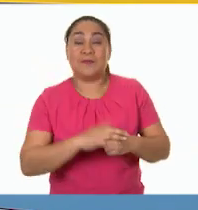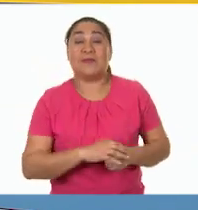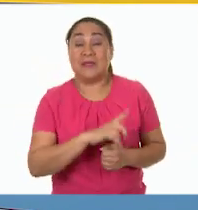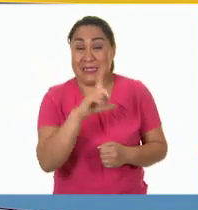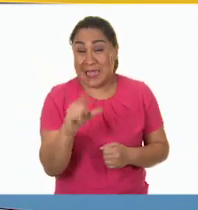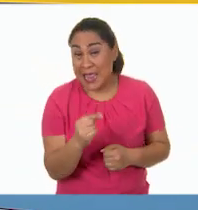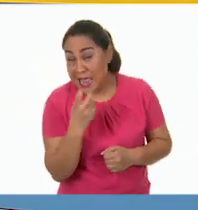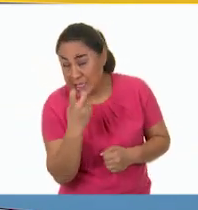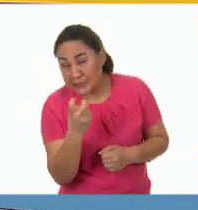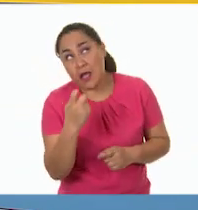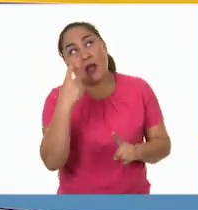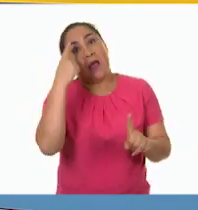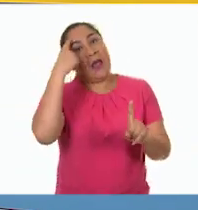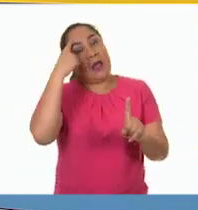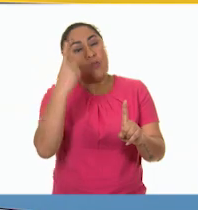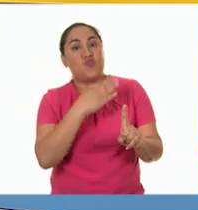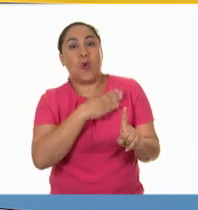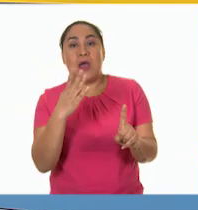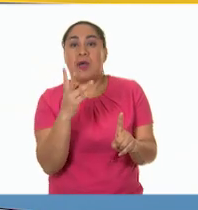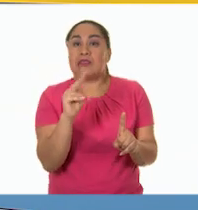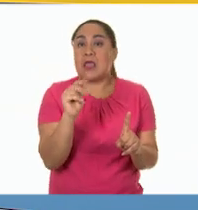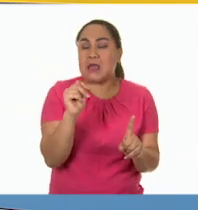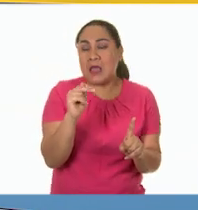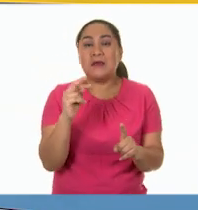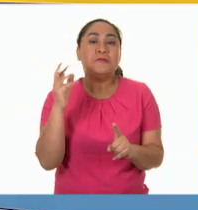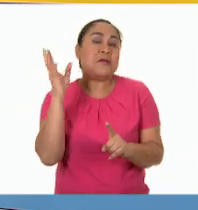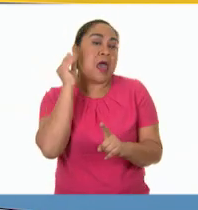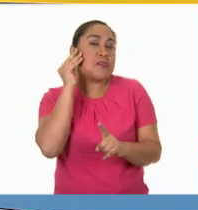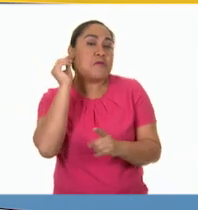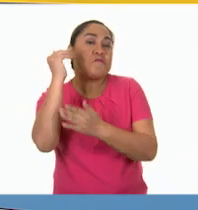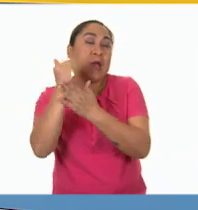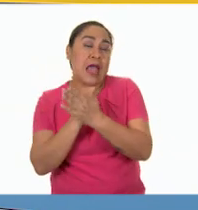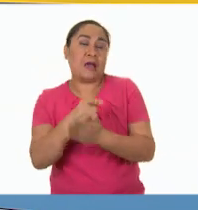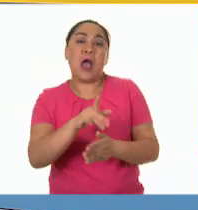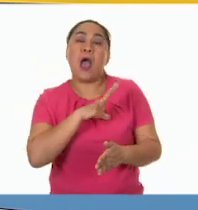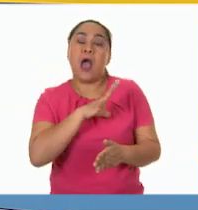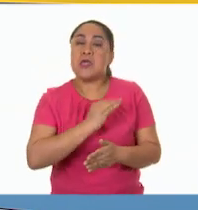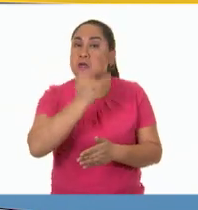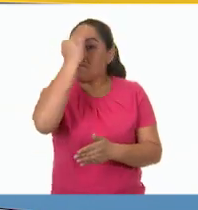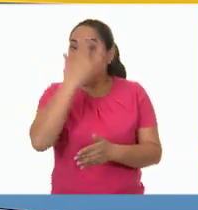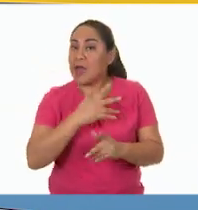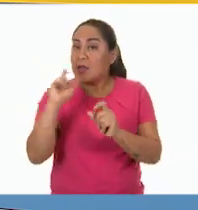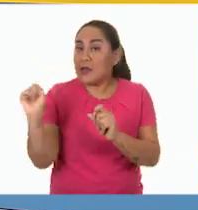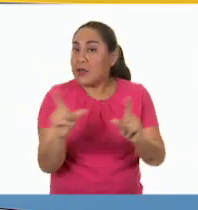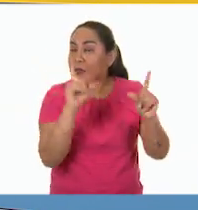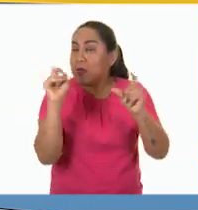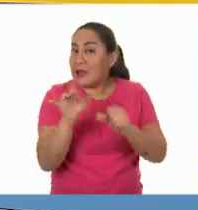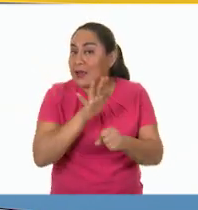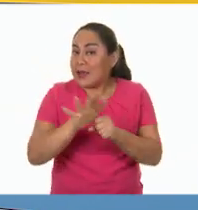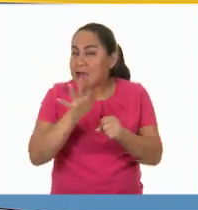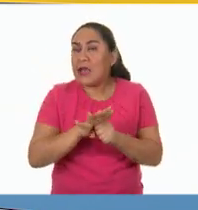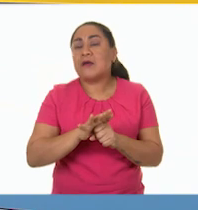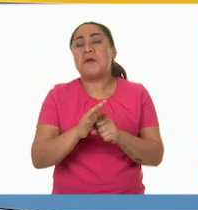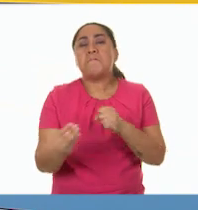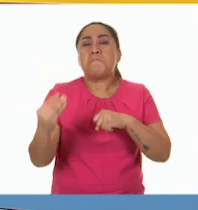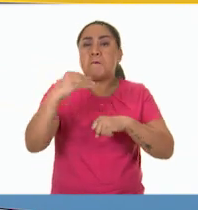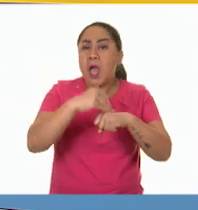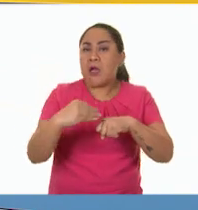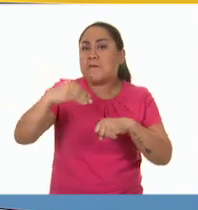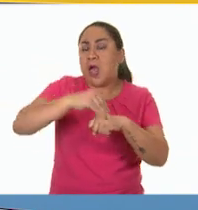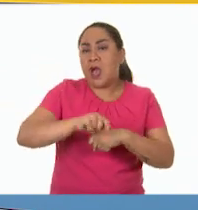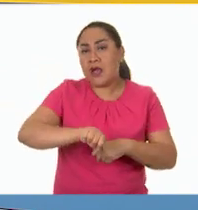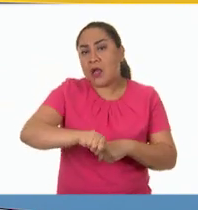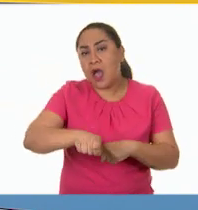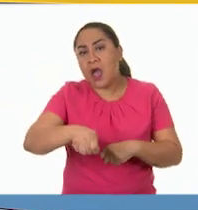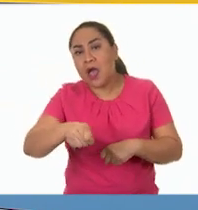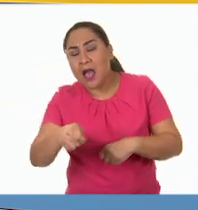esta era la ventaja que tenía la tele sobre la radio. La imagen. Conforme iban apareciendo más canales de televisión